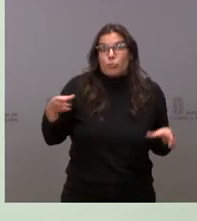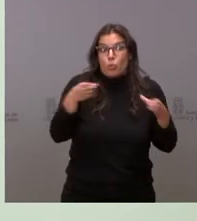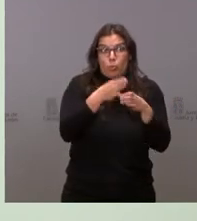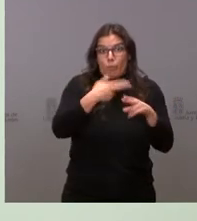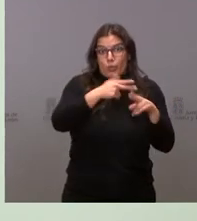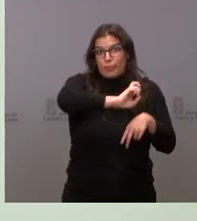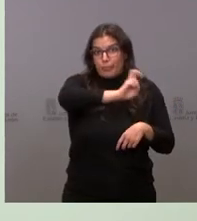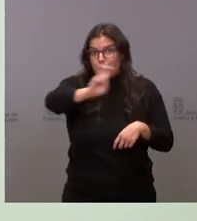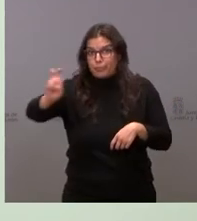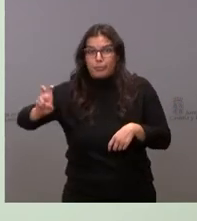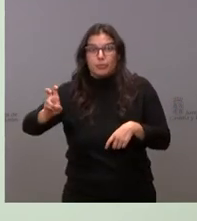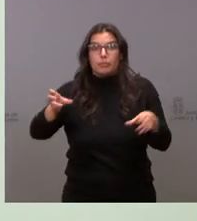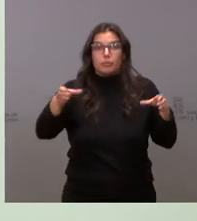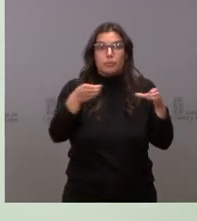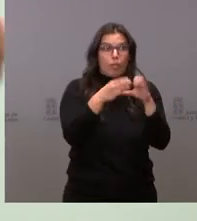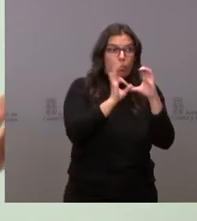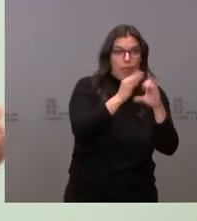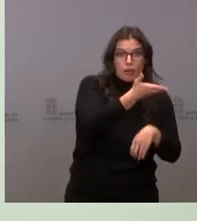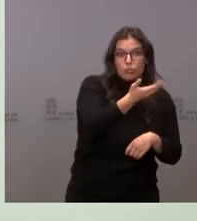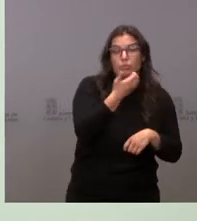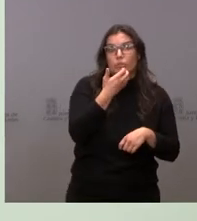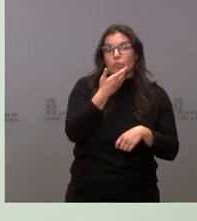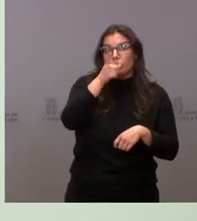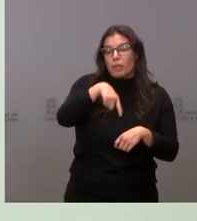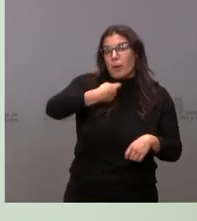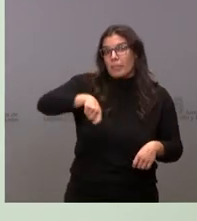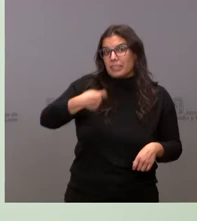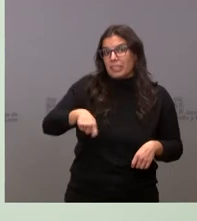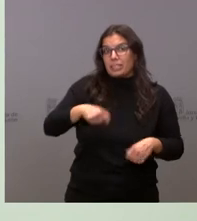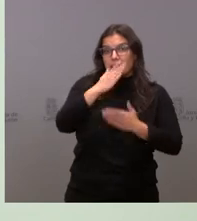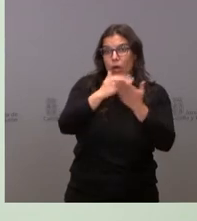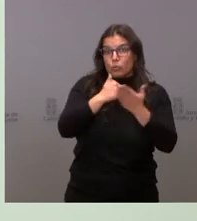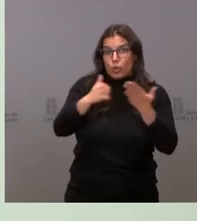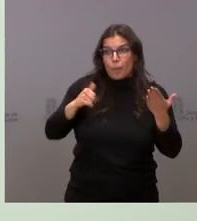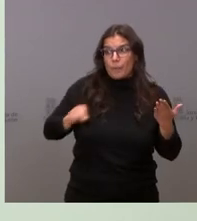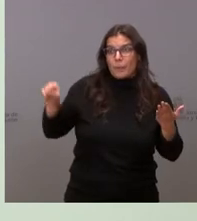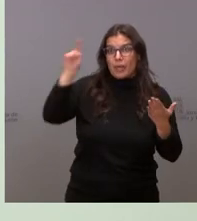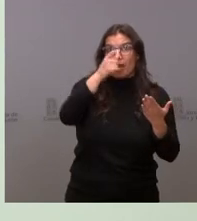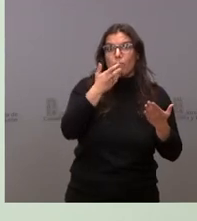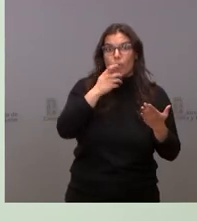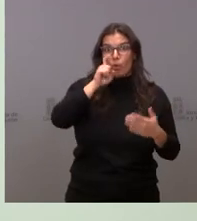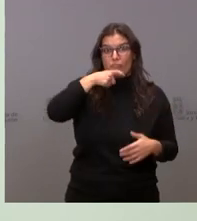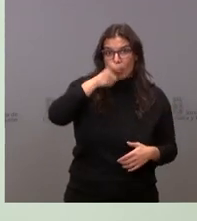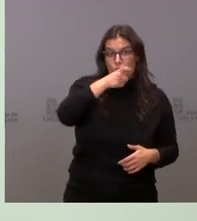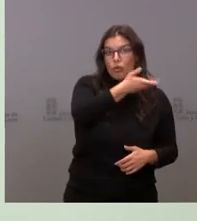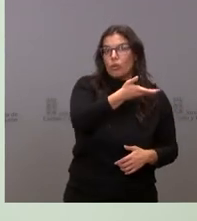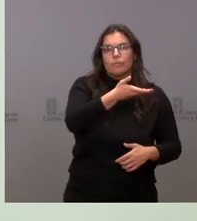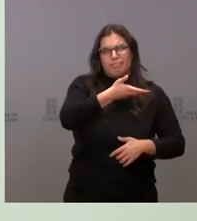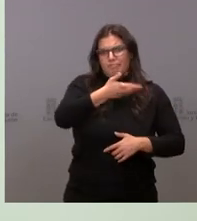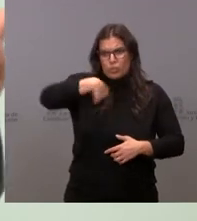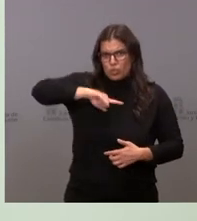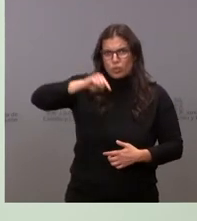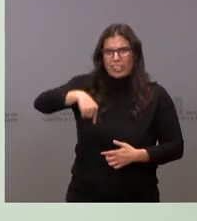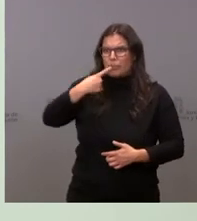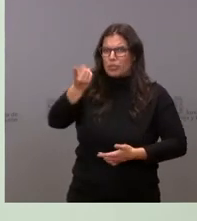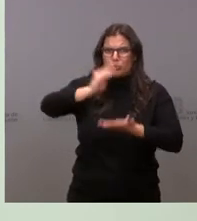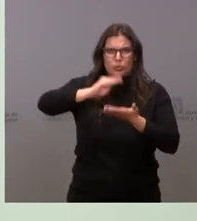en el Grupo Parlamentario como Ciudadanos, presidentes autonómicos como Núñez y Jó. Nosotros aquí hemos insistido, ustedes